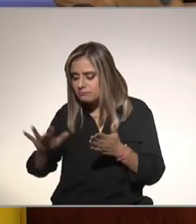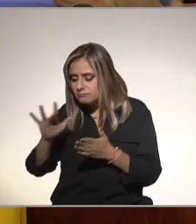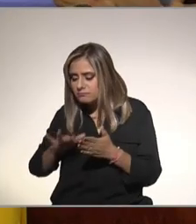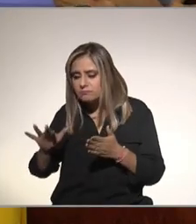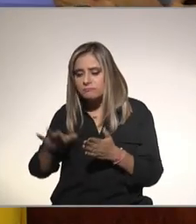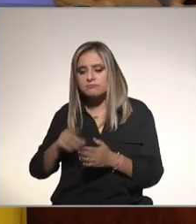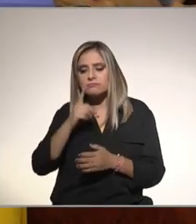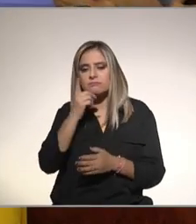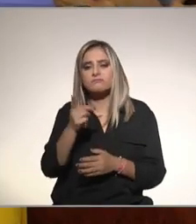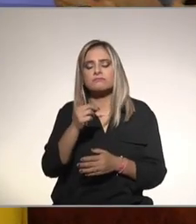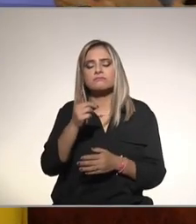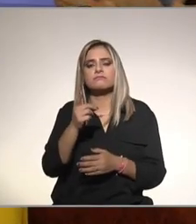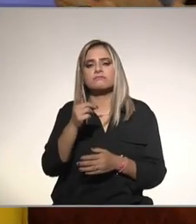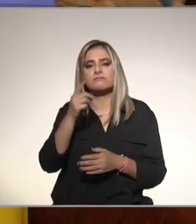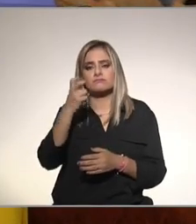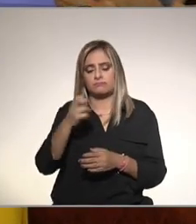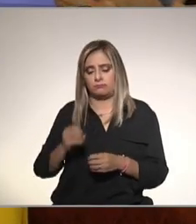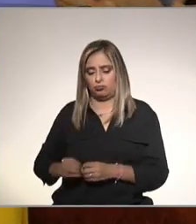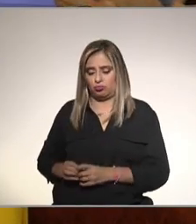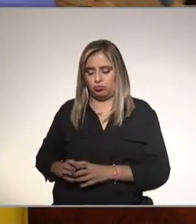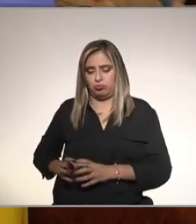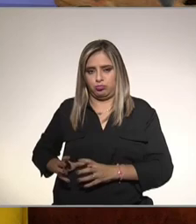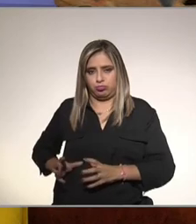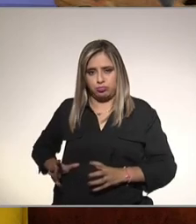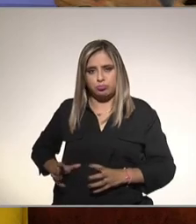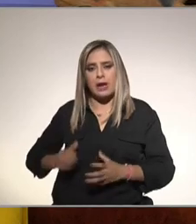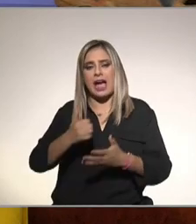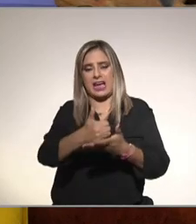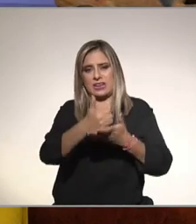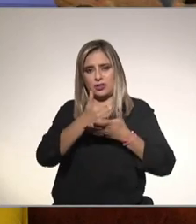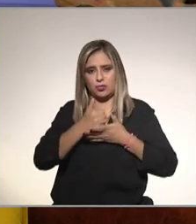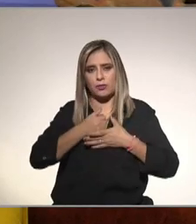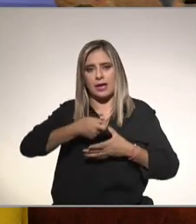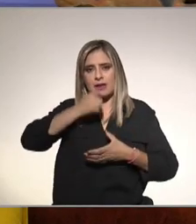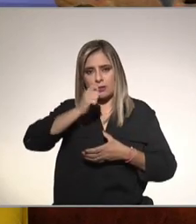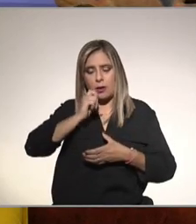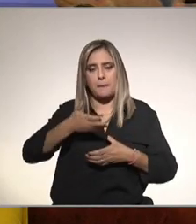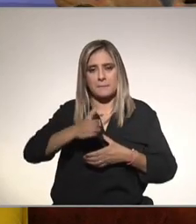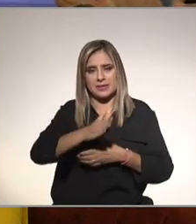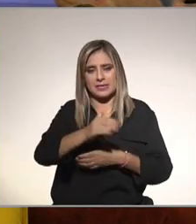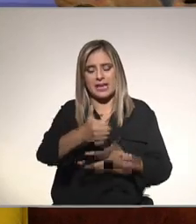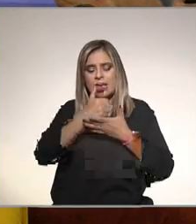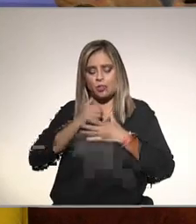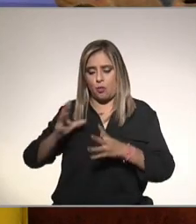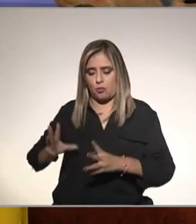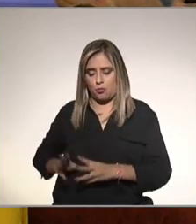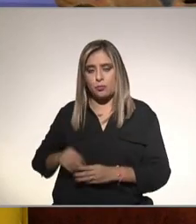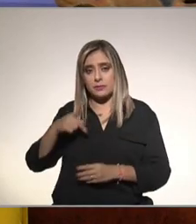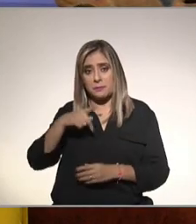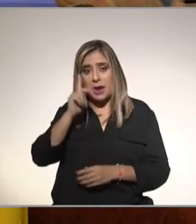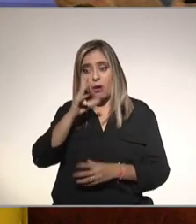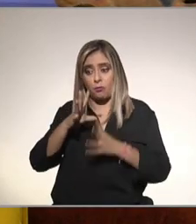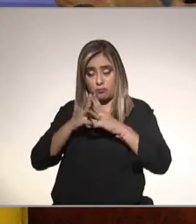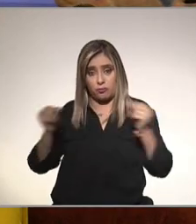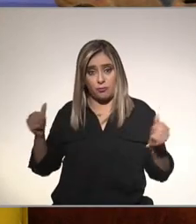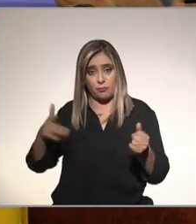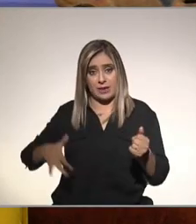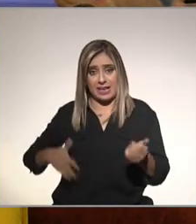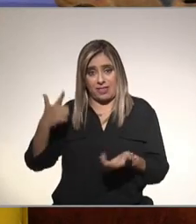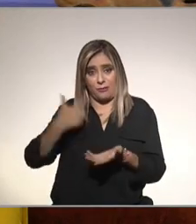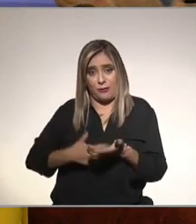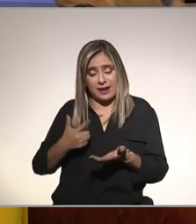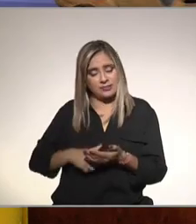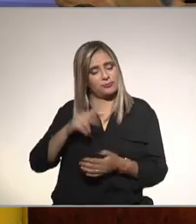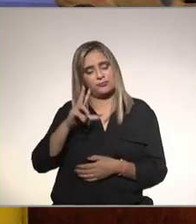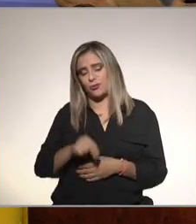solo justo en esta parte de la inflamación ayuda más no es como que el tratamiento simplemente es como algo más que se le puede ofrecer